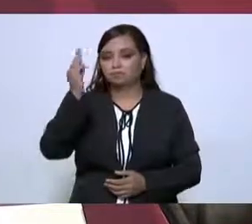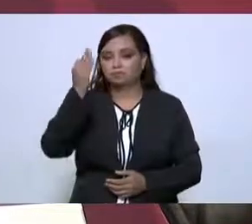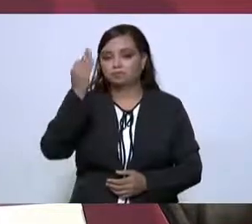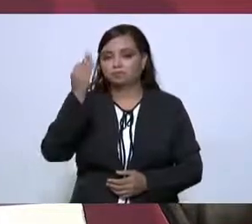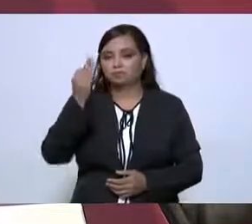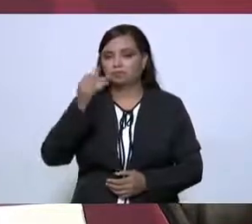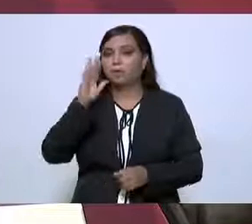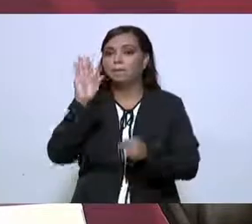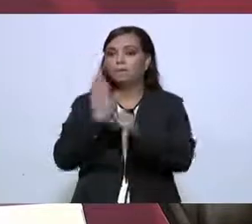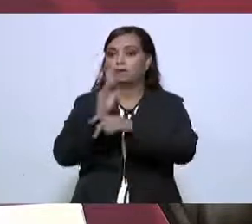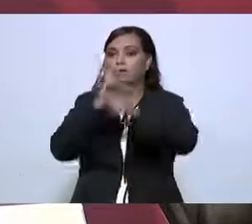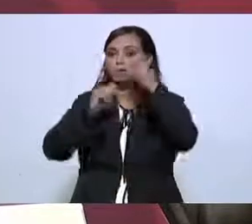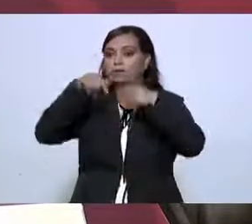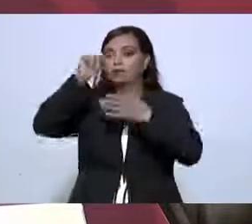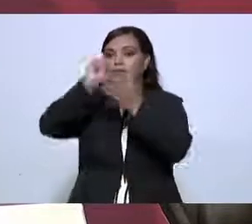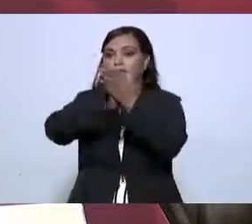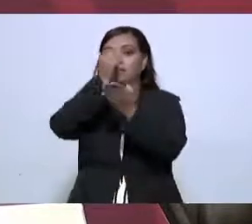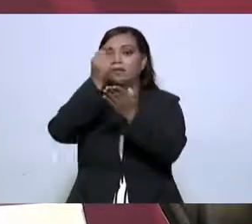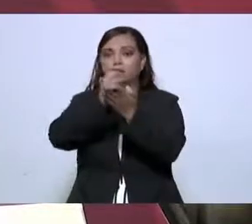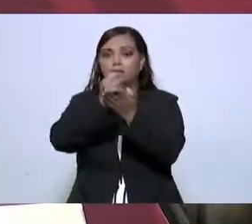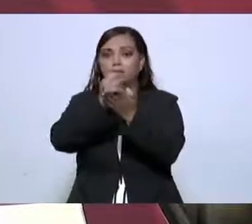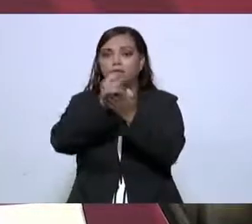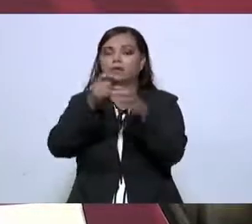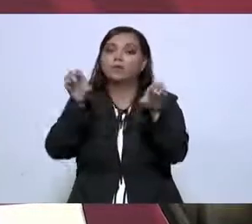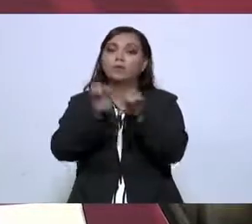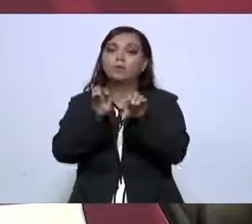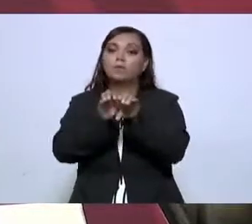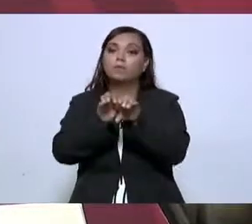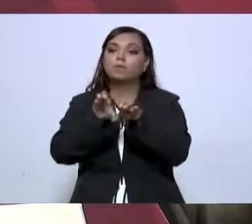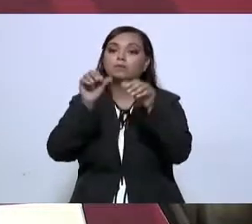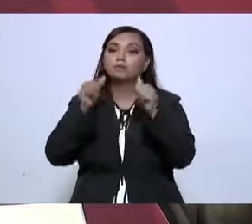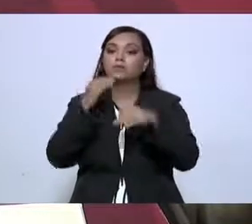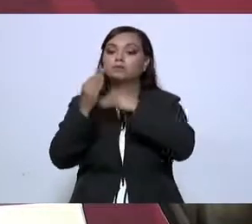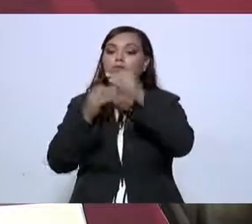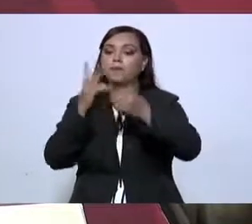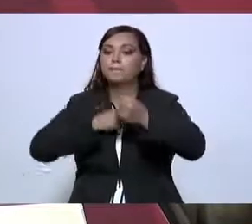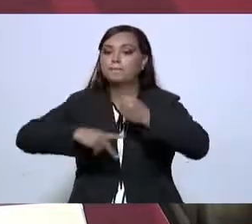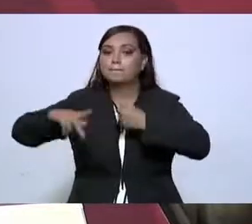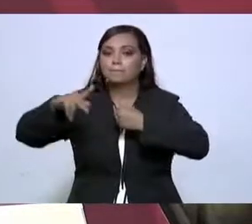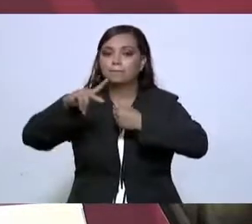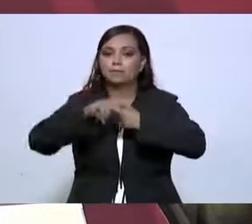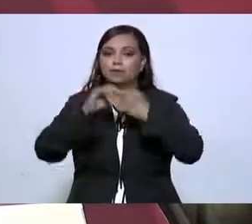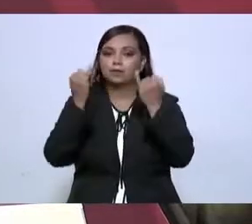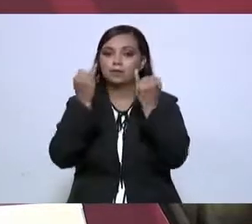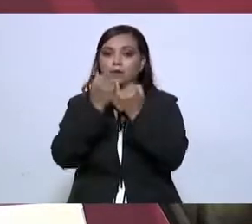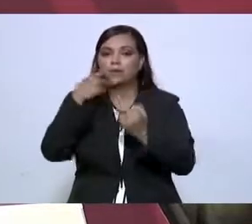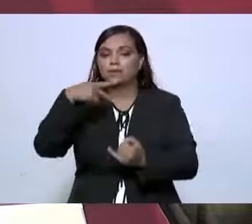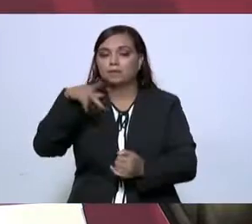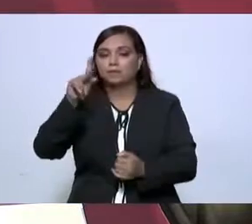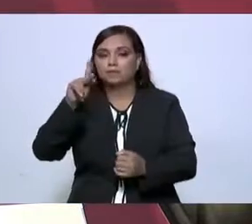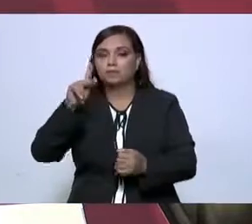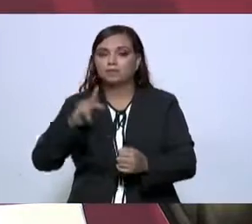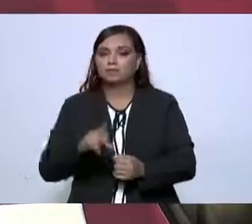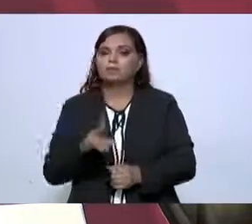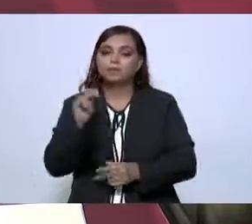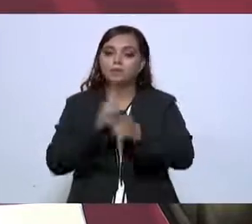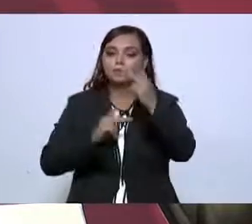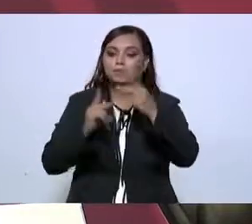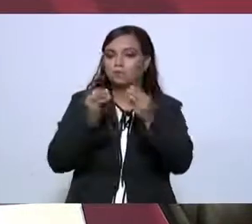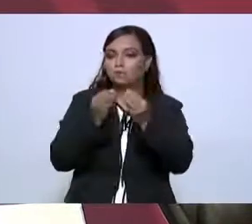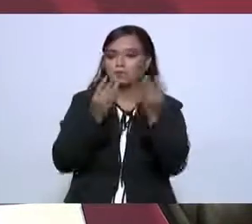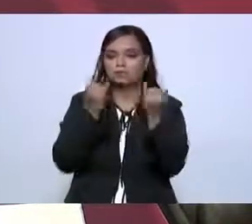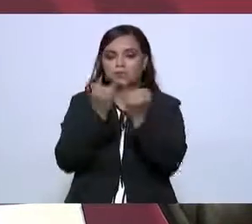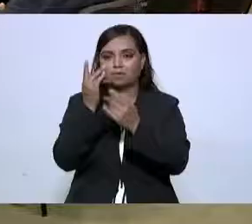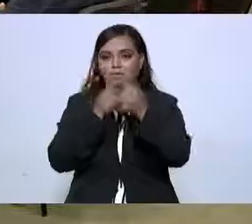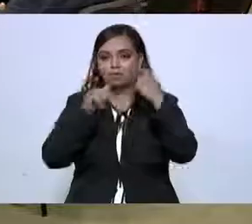Yo he venido a Tamaulipas, como he estado en todo el país, pero no venía tanto